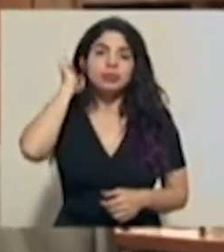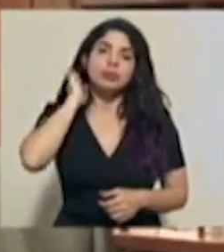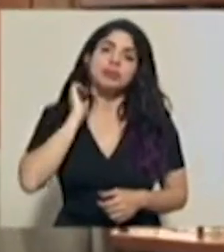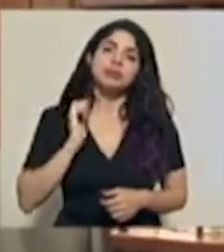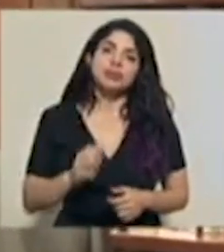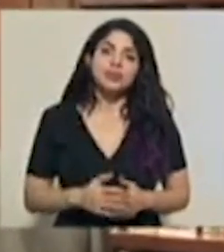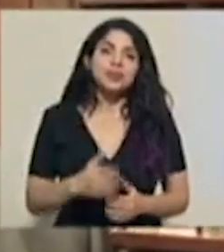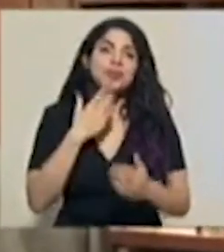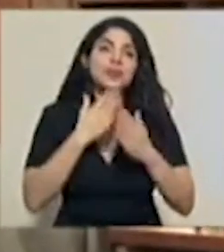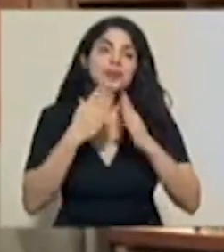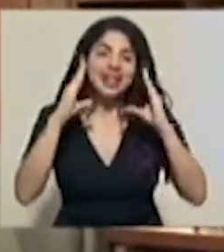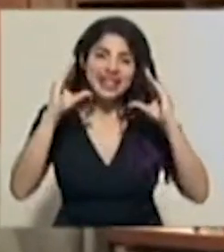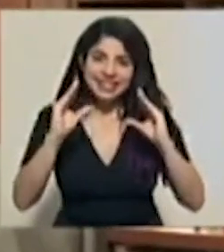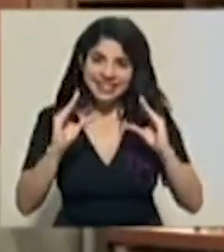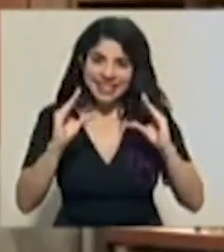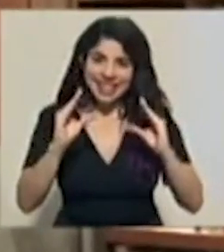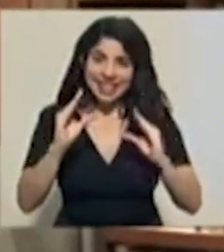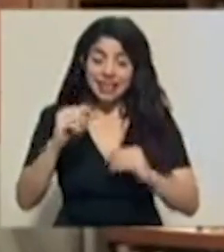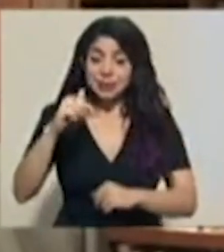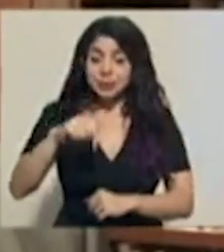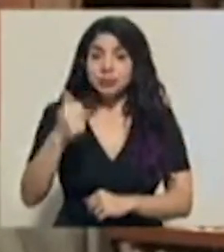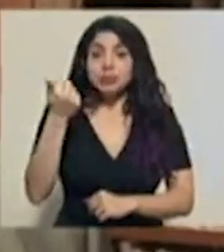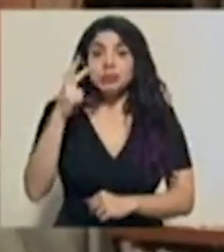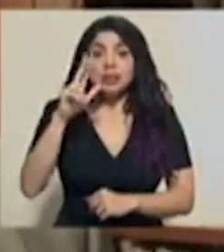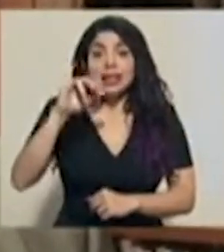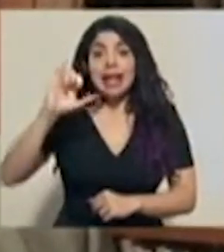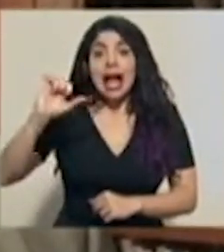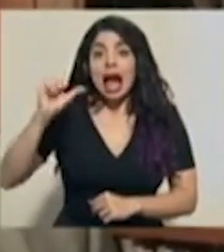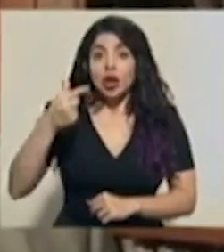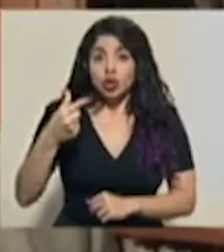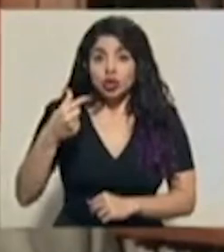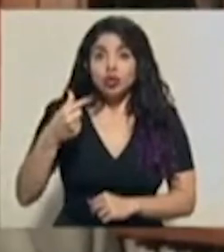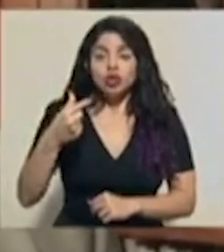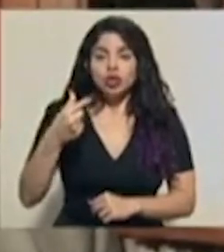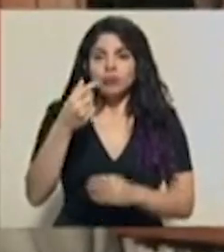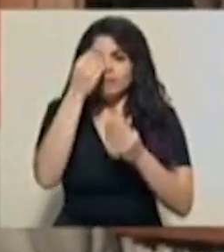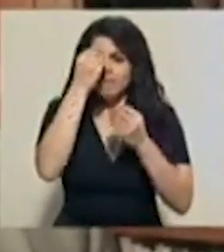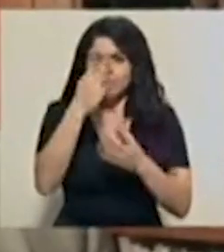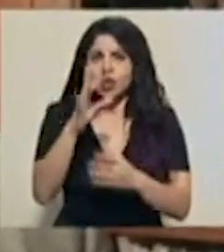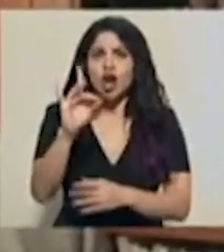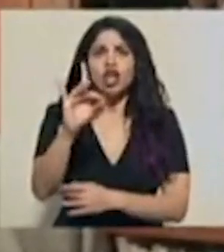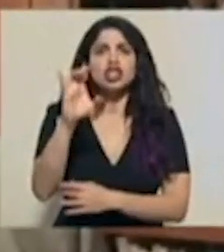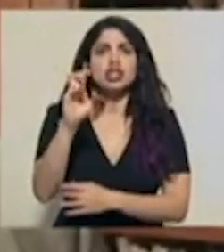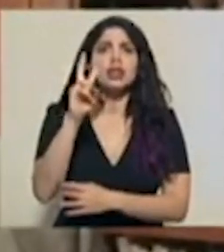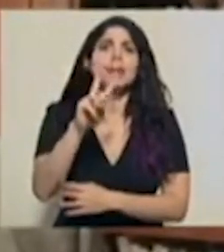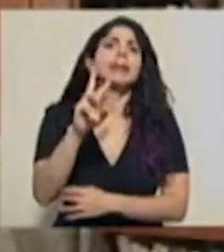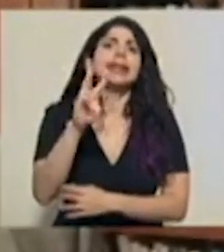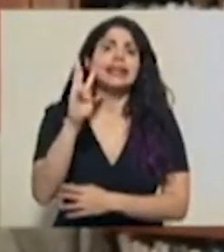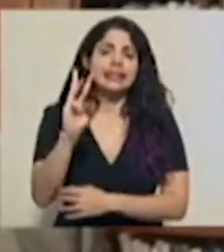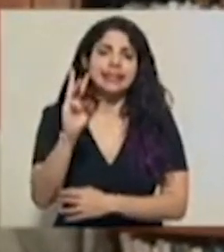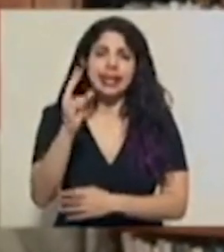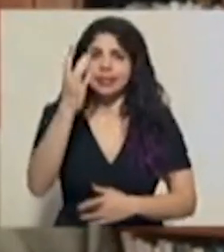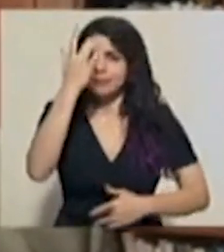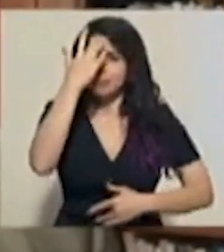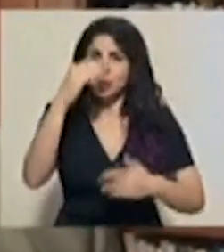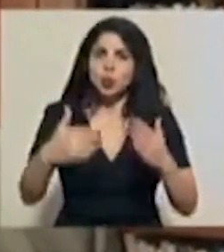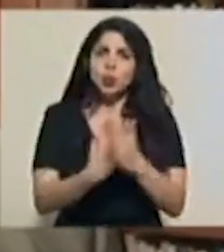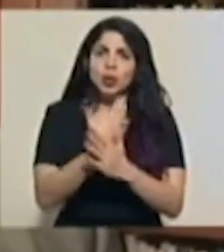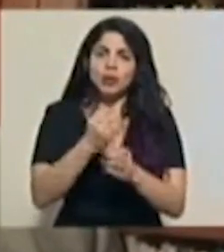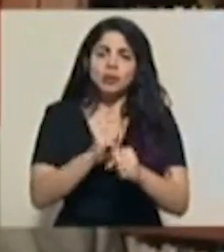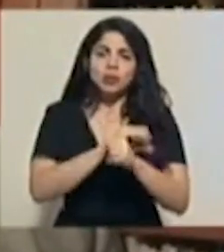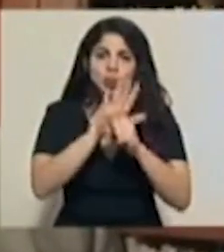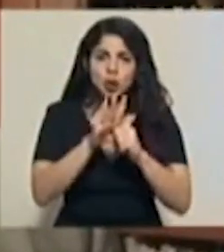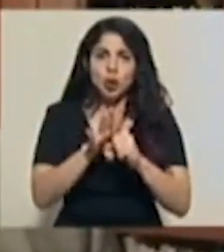Buenas tardes. Al ser 13 de agosto, se reportan 826 casos nuevos de COVID-19,